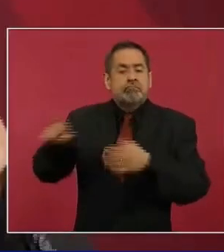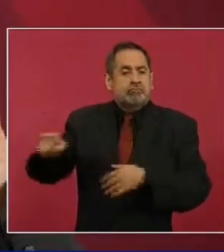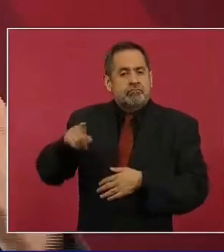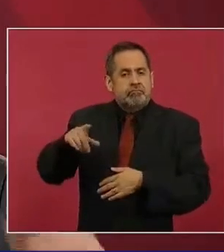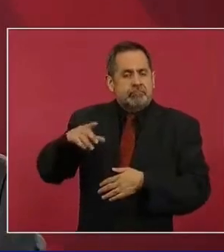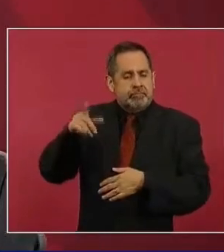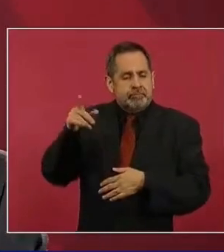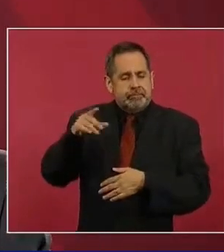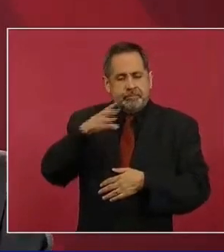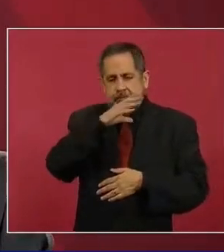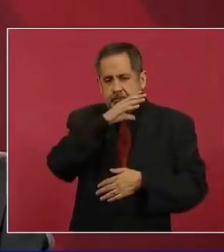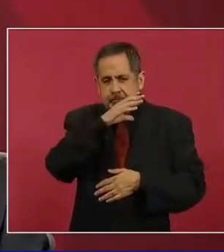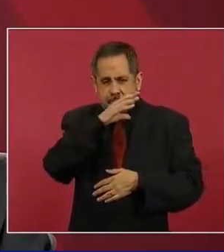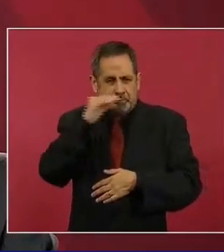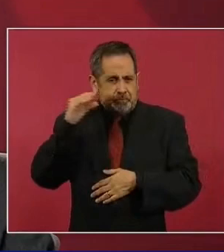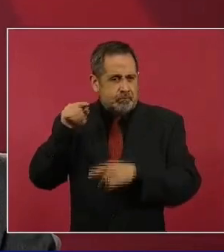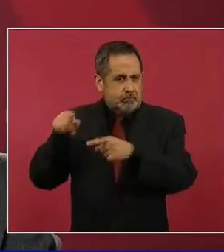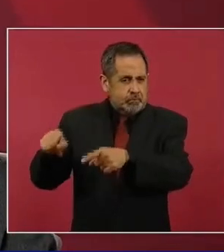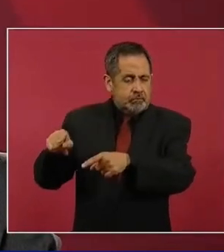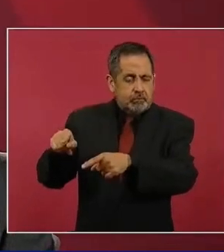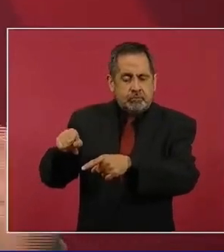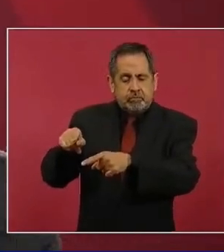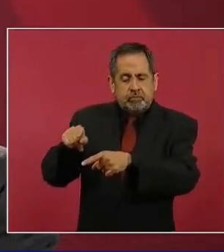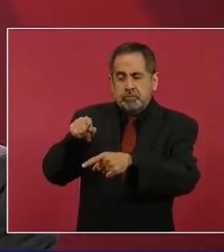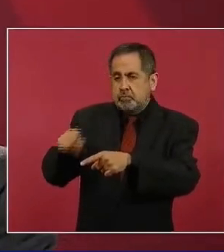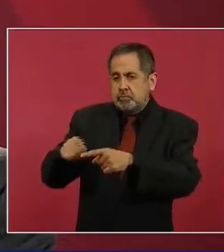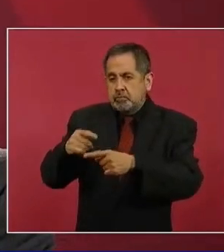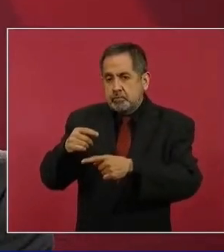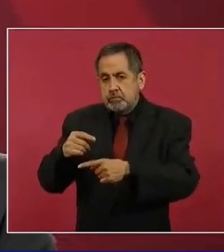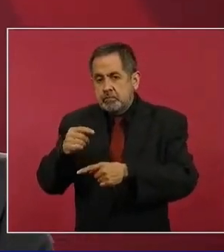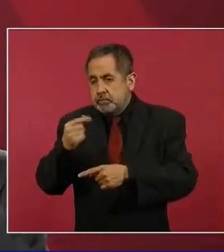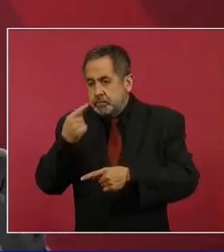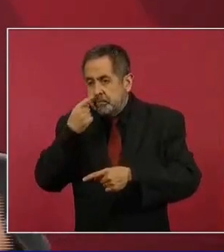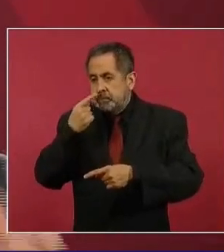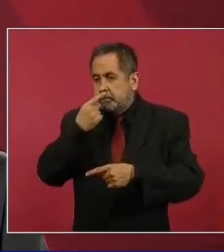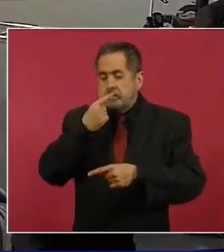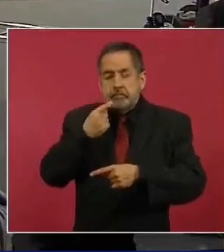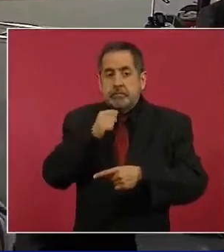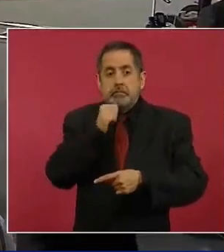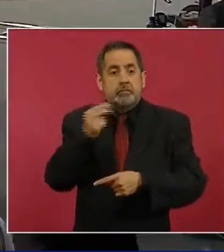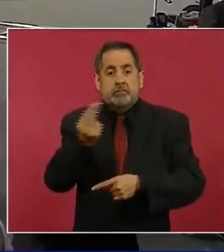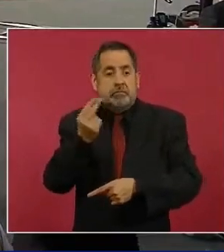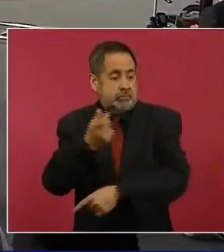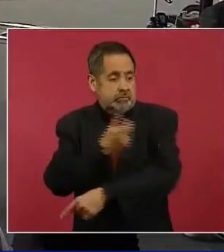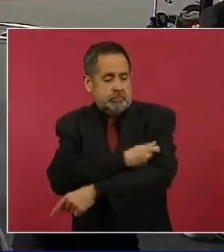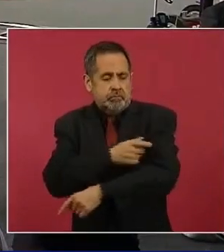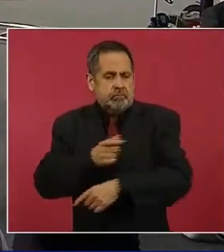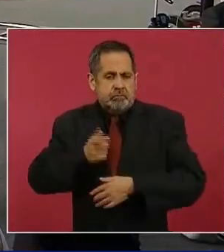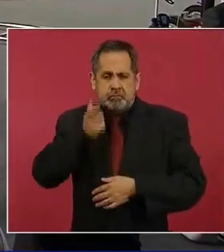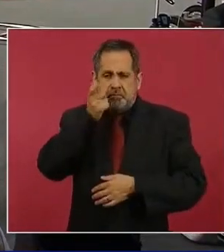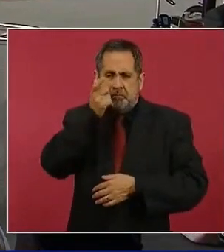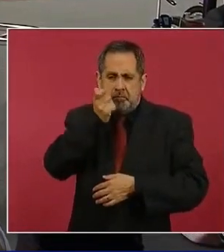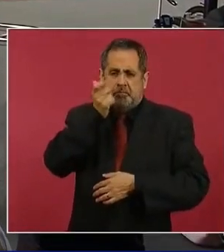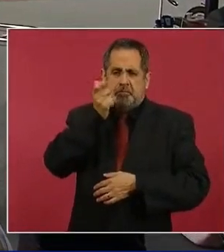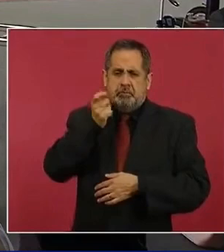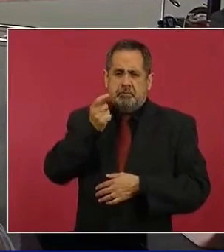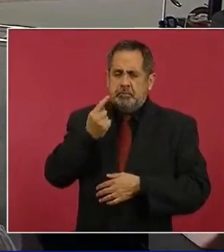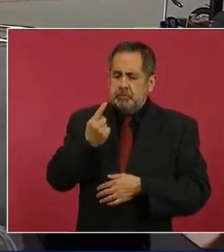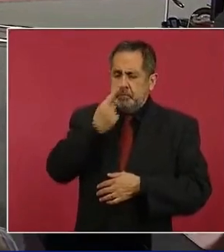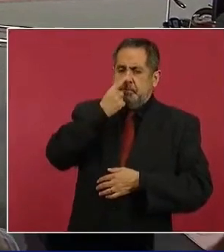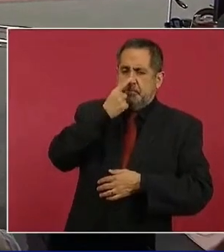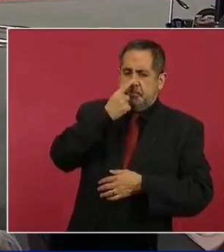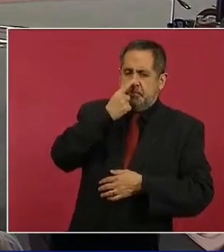algunas tienen ya formulación por la nariz, no se necesitaría la inyección, sino un spray, un aerosol nasal.